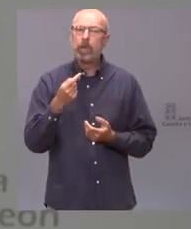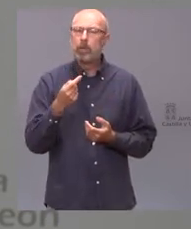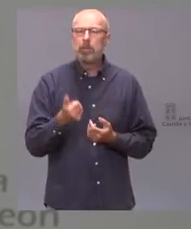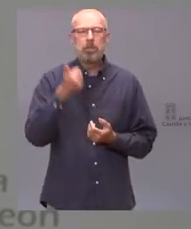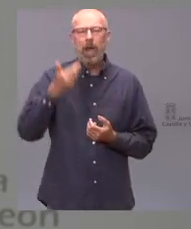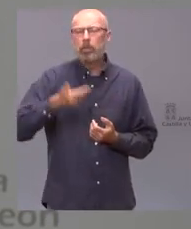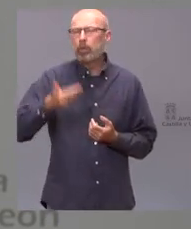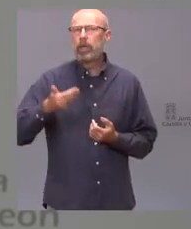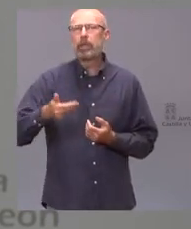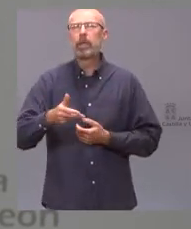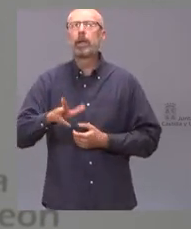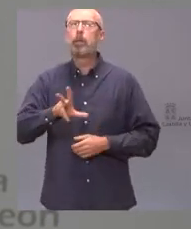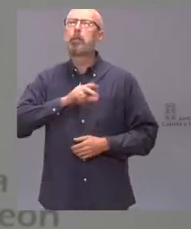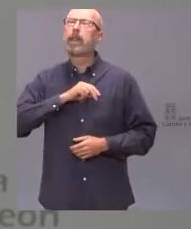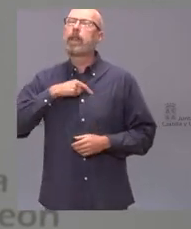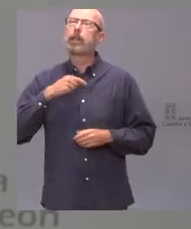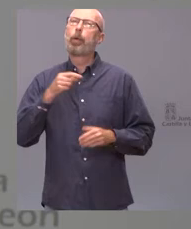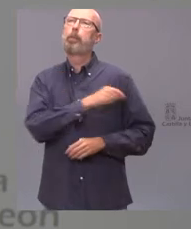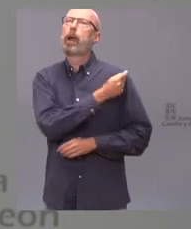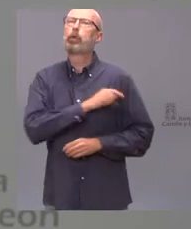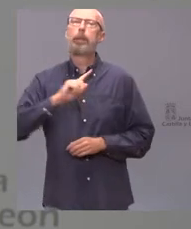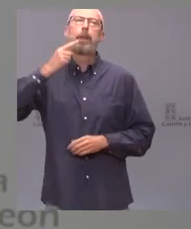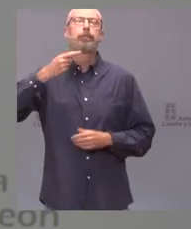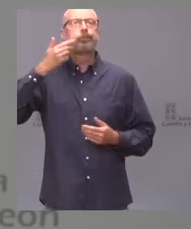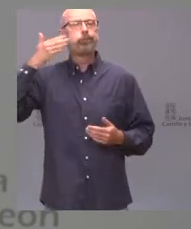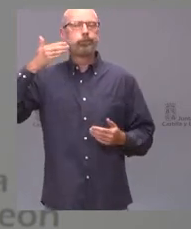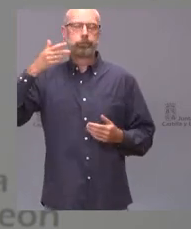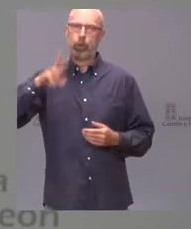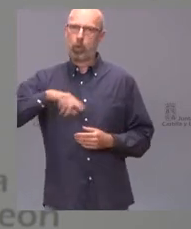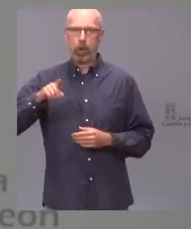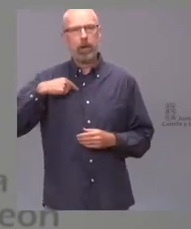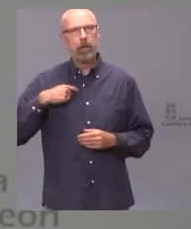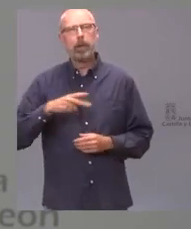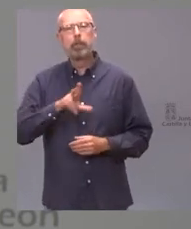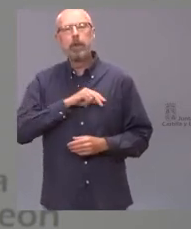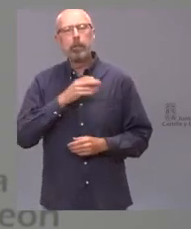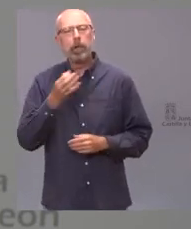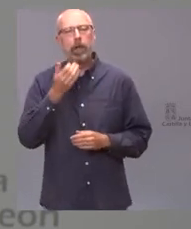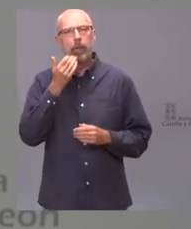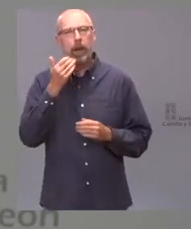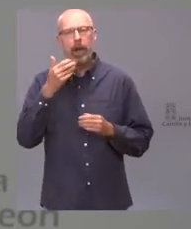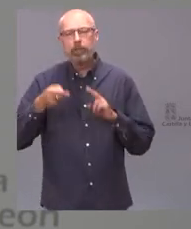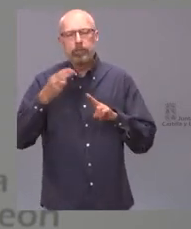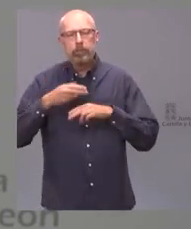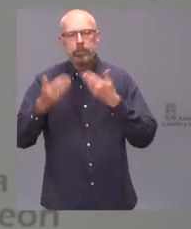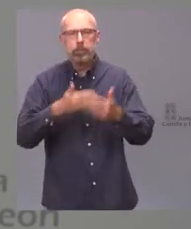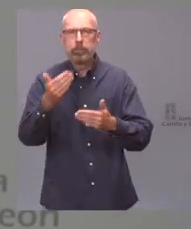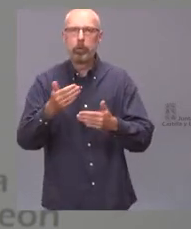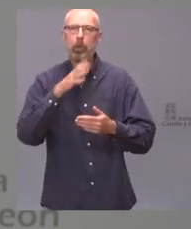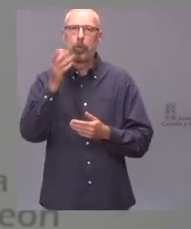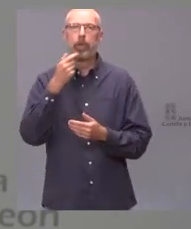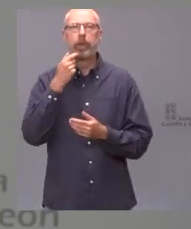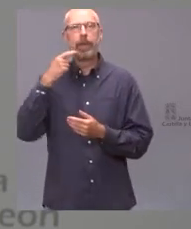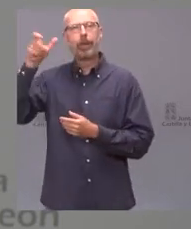vacunas es verdad que estamos en una etapa en la que para hablar de las vacunas encontramos a un presidente siempre muy dispuestos a hablar para hablar de las